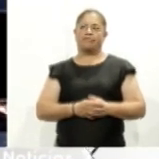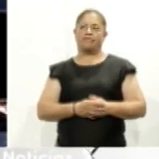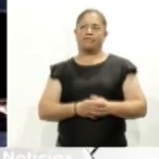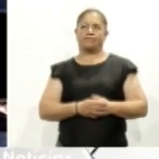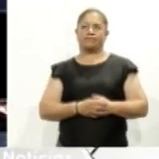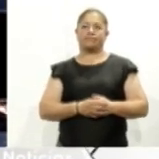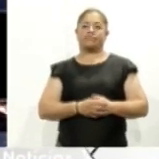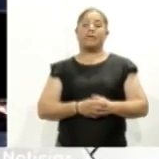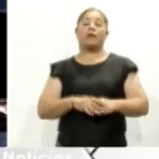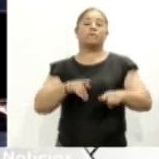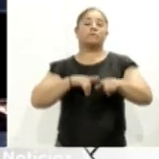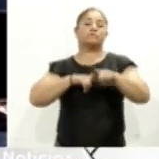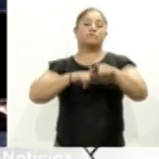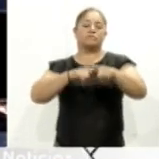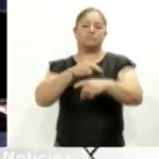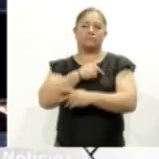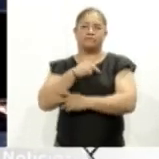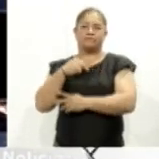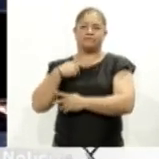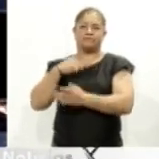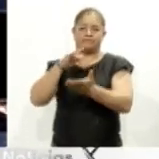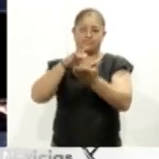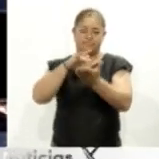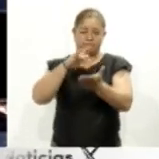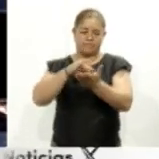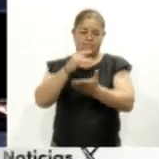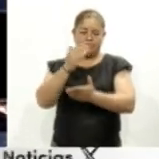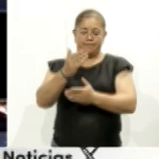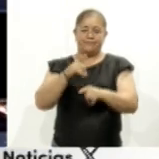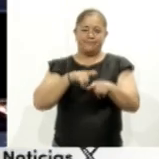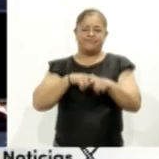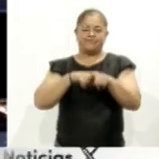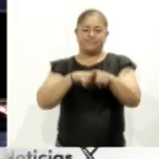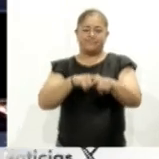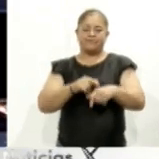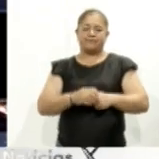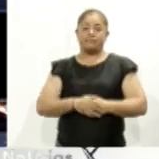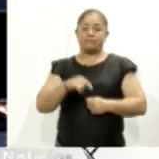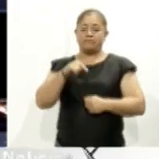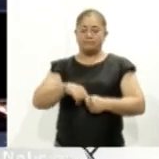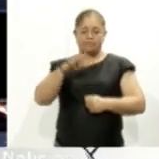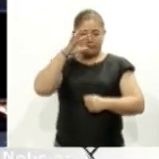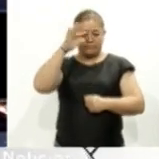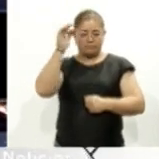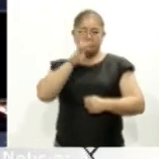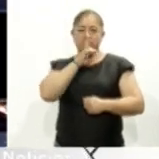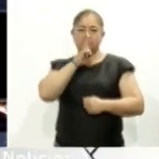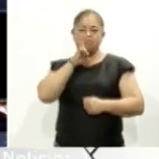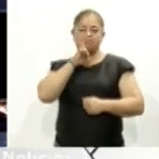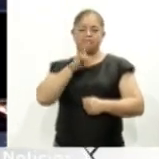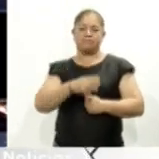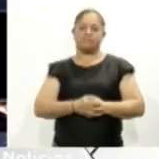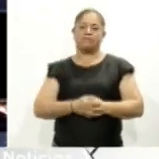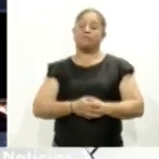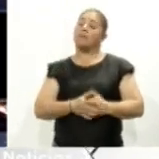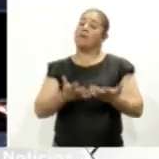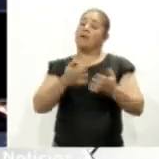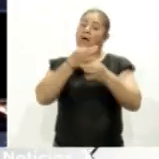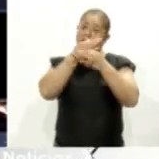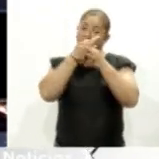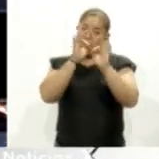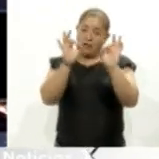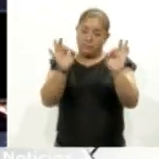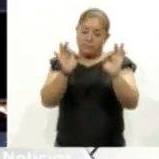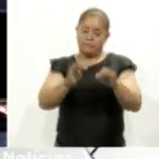Gracias por continuar con nosotros. Seguimos con más información aquí en Coracyt Noticias. Pues bueno, le comento que